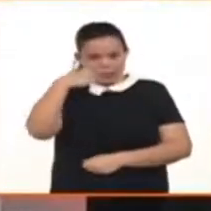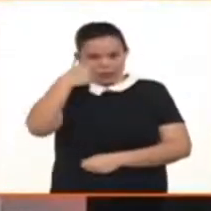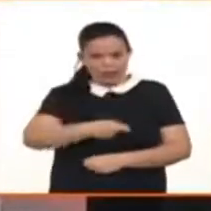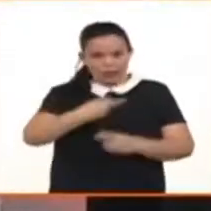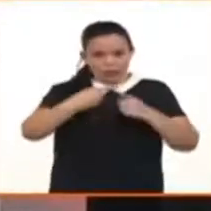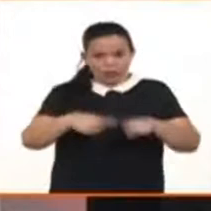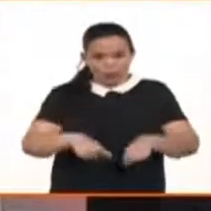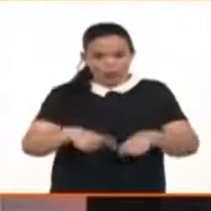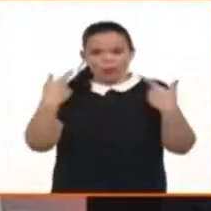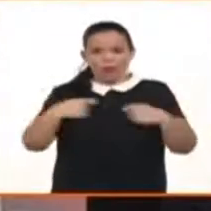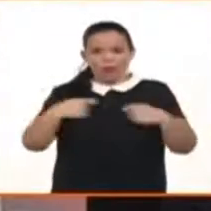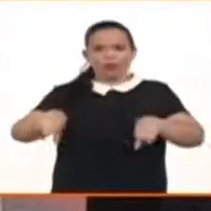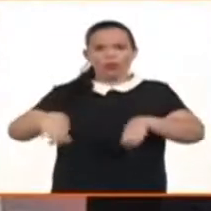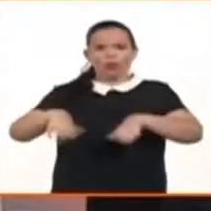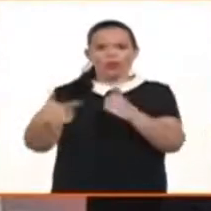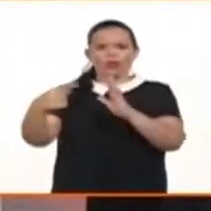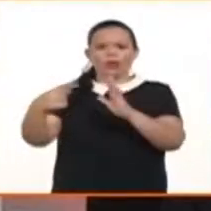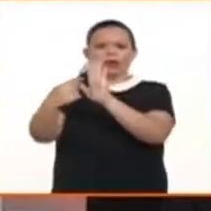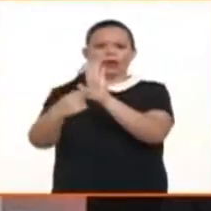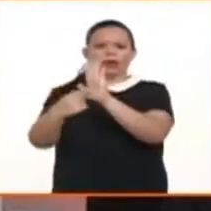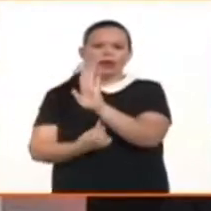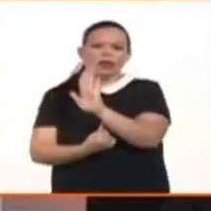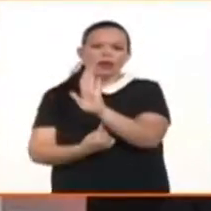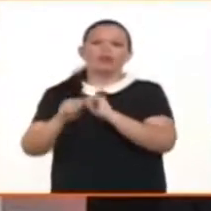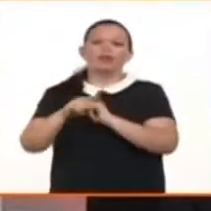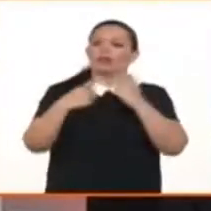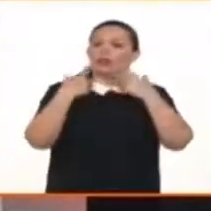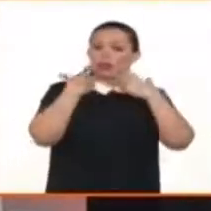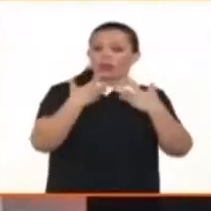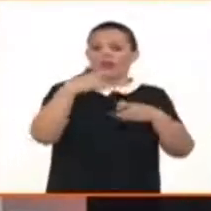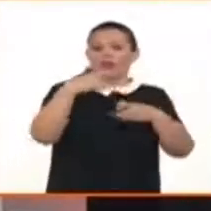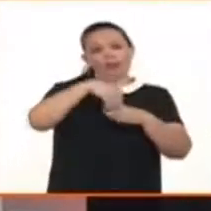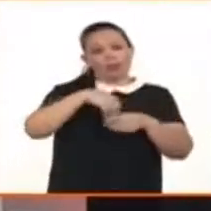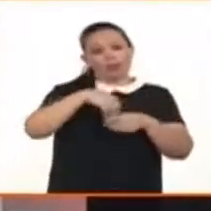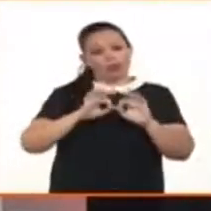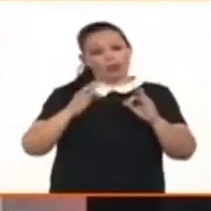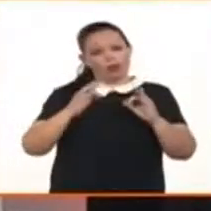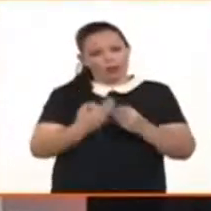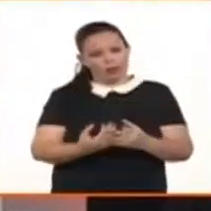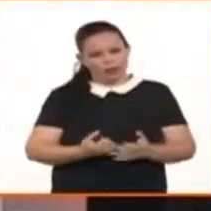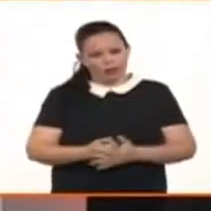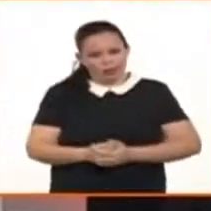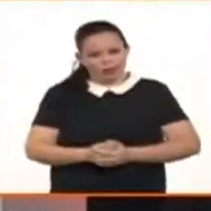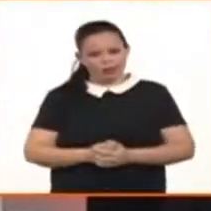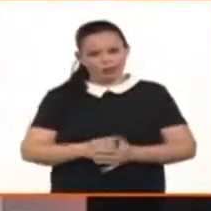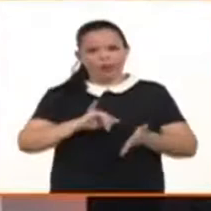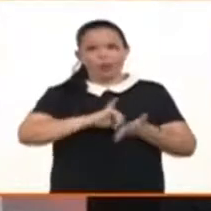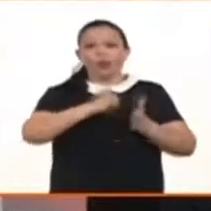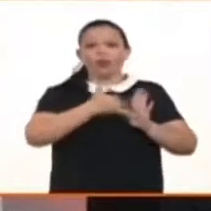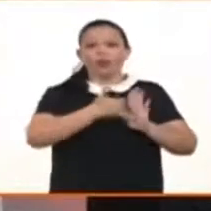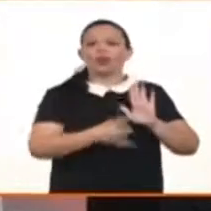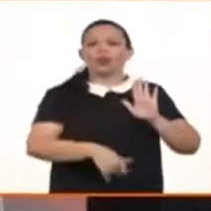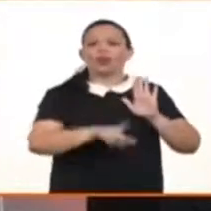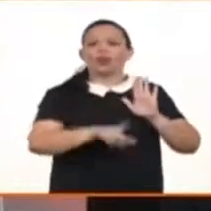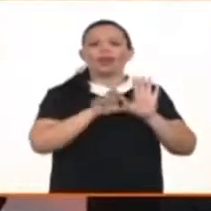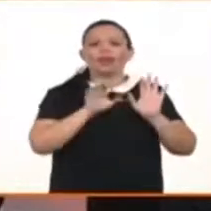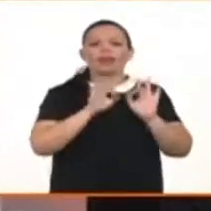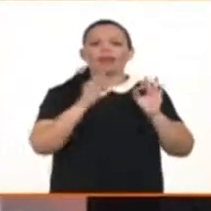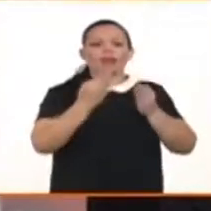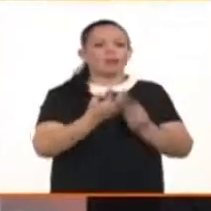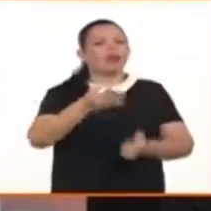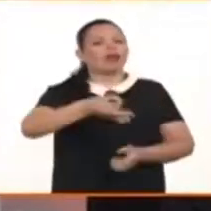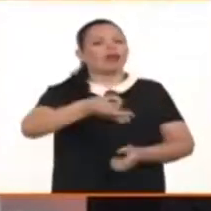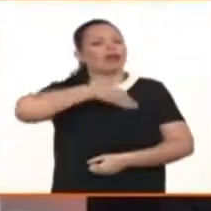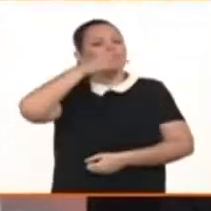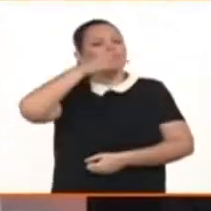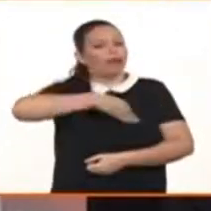de mucha importancia en el orden familiar. Aquí en el proyecto de código de la familia se habla de esa distribución equitativa del